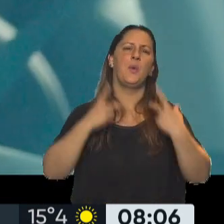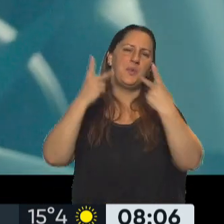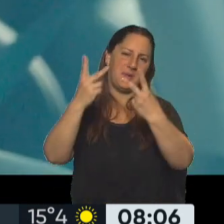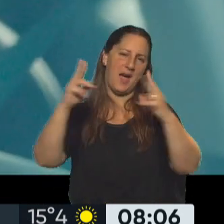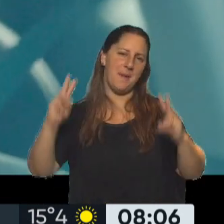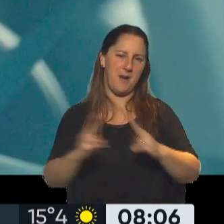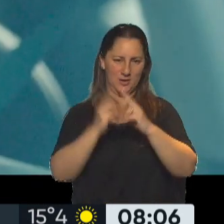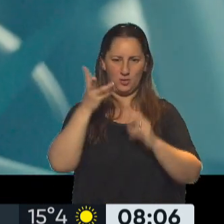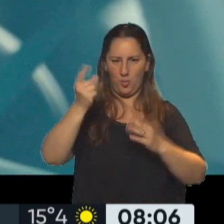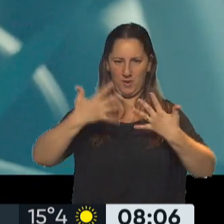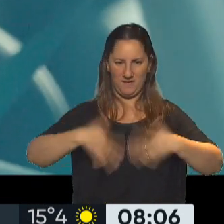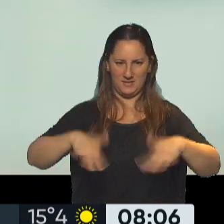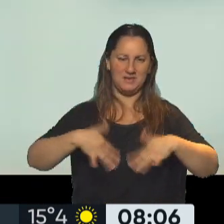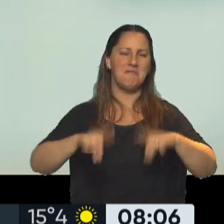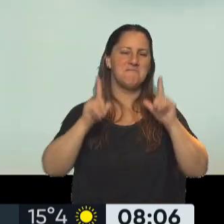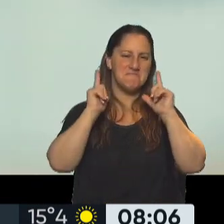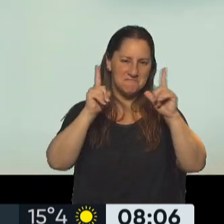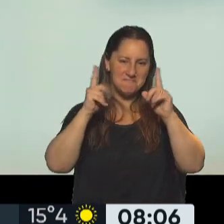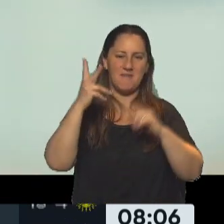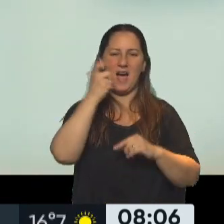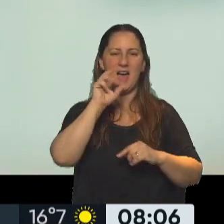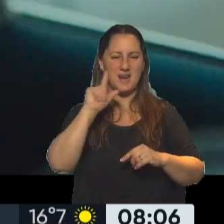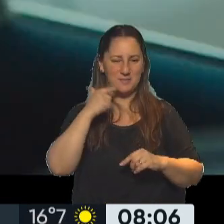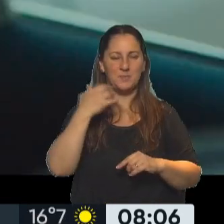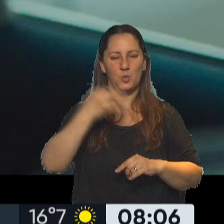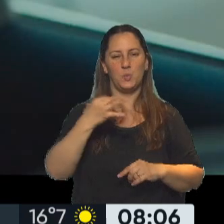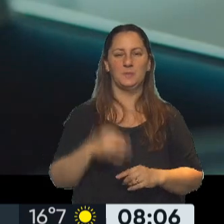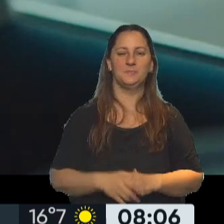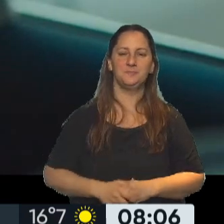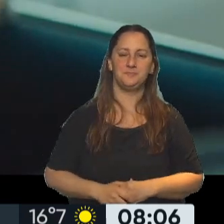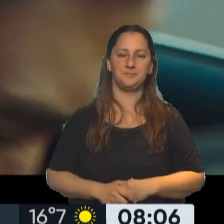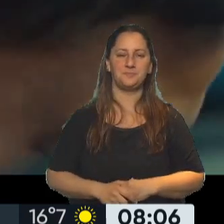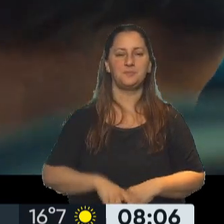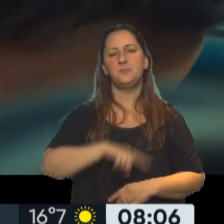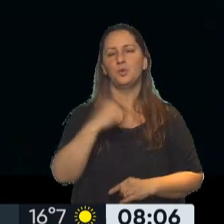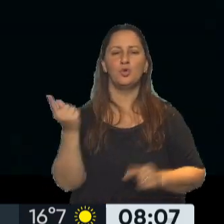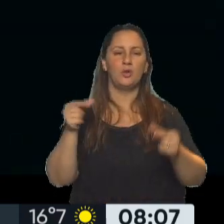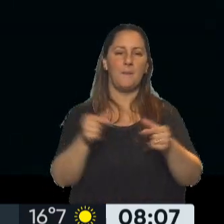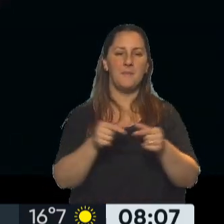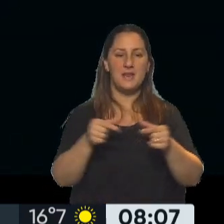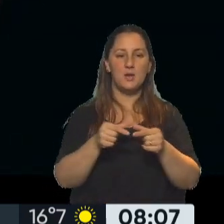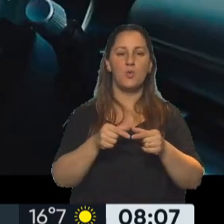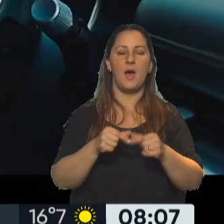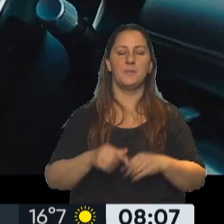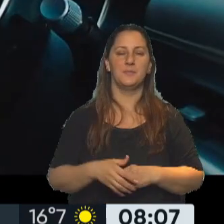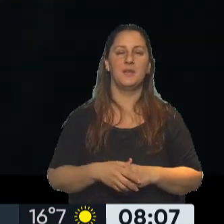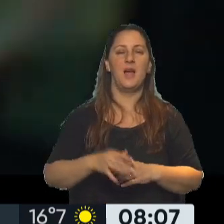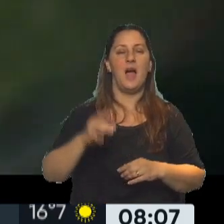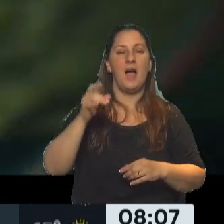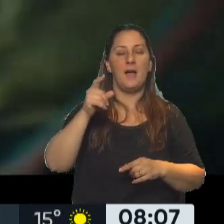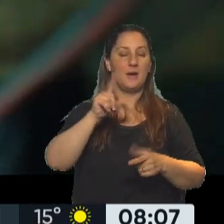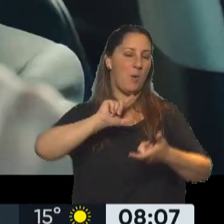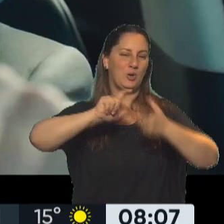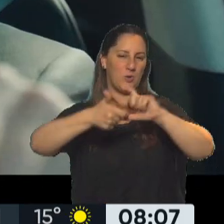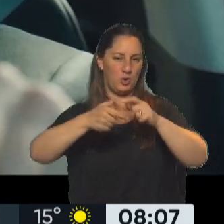comprar su vestido. Súper entretenida la señora Harris va a París. Es amenaza explosiva, remake de la película Desconocido del año 2015.